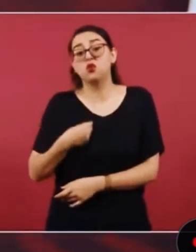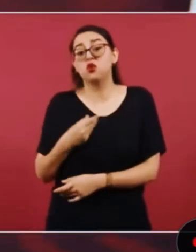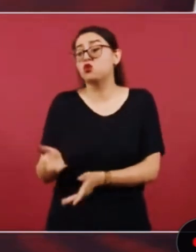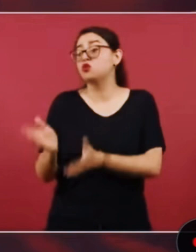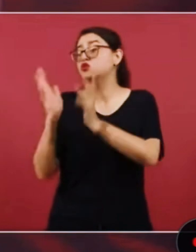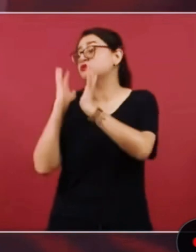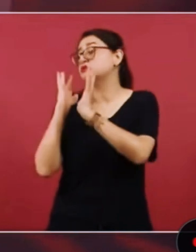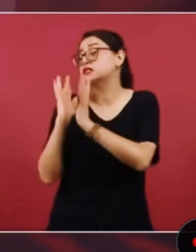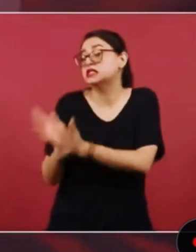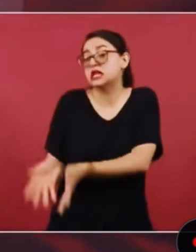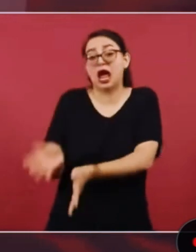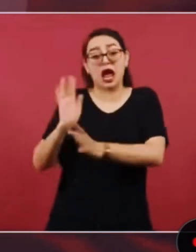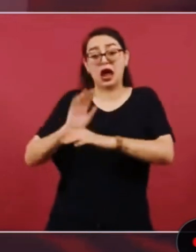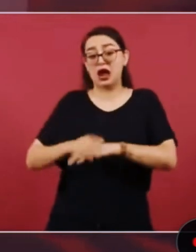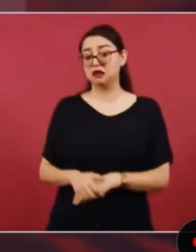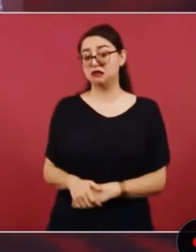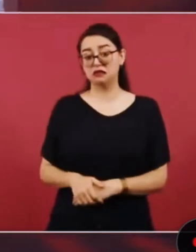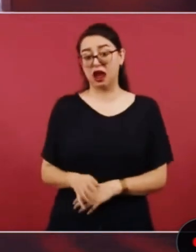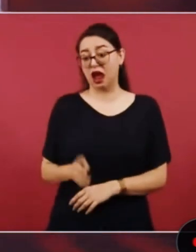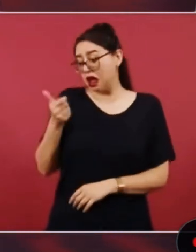pobres y van a morir pobres